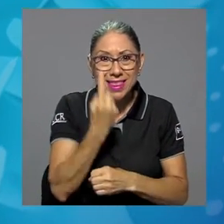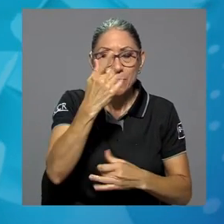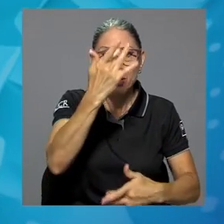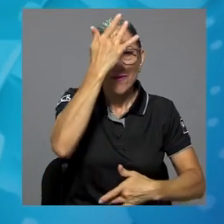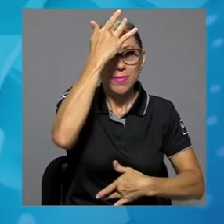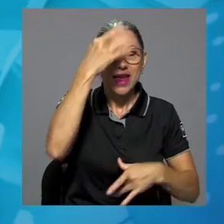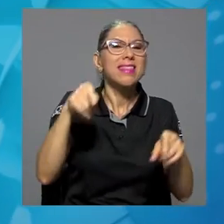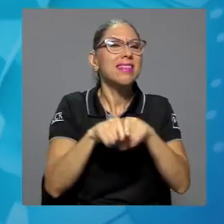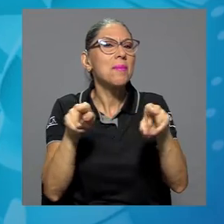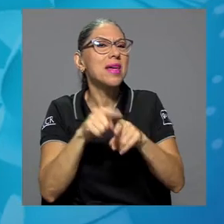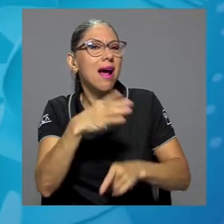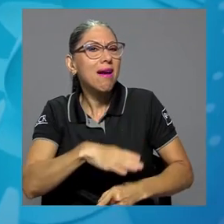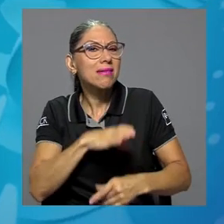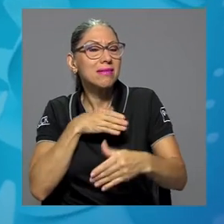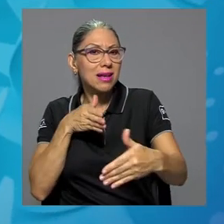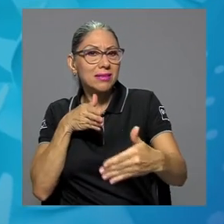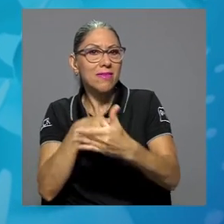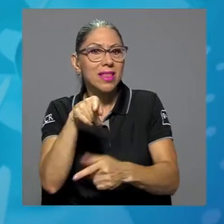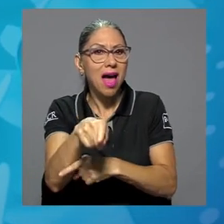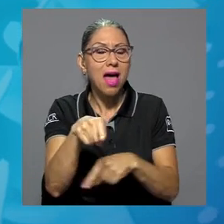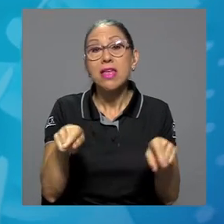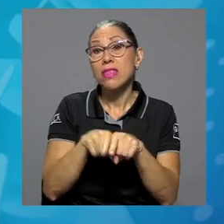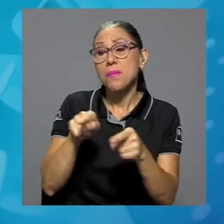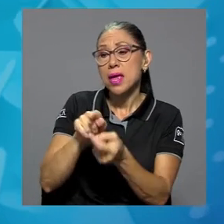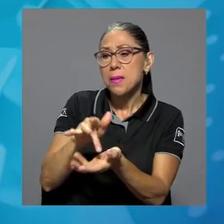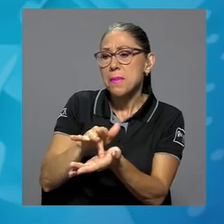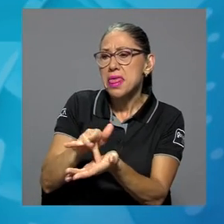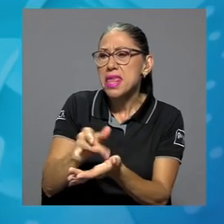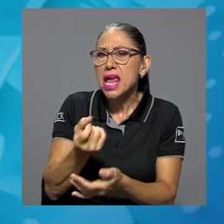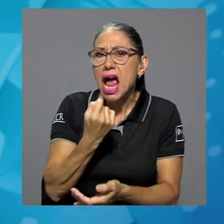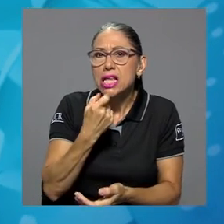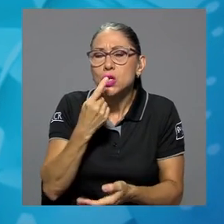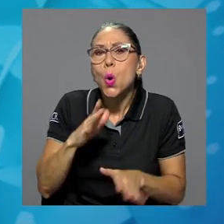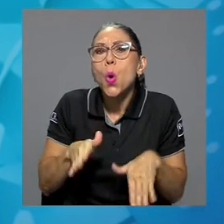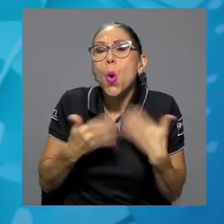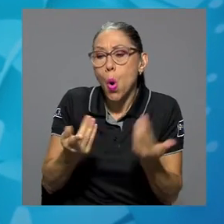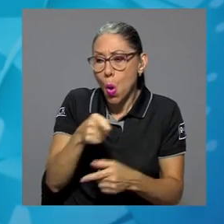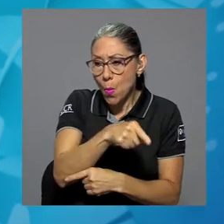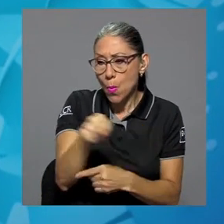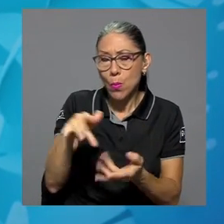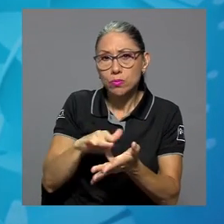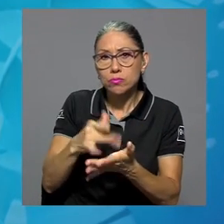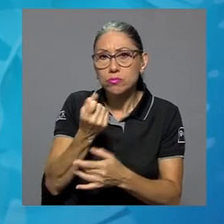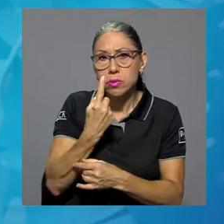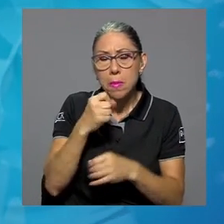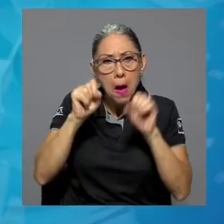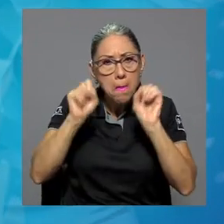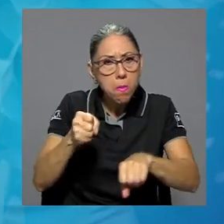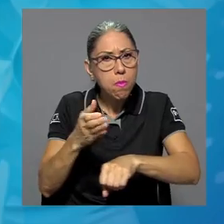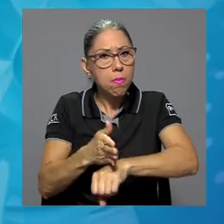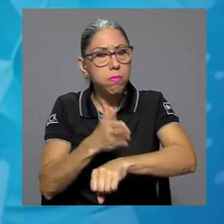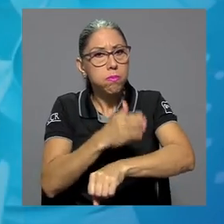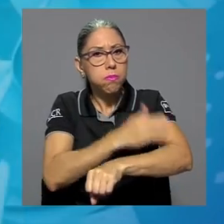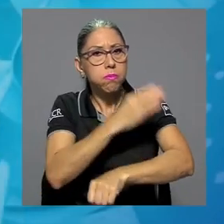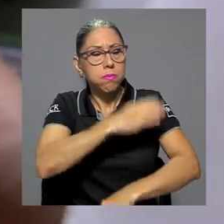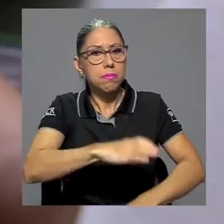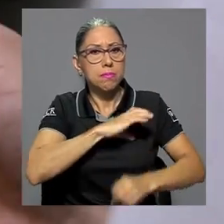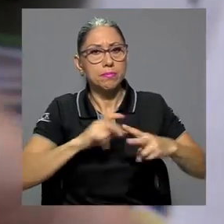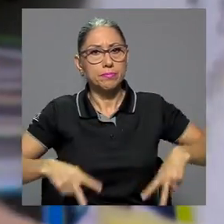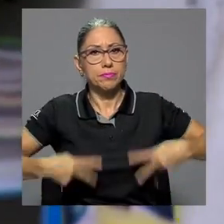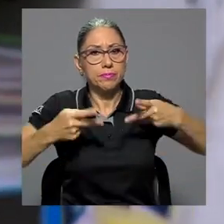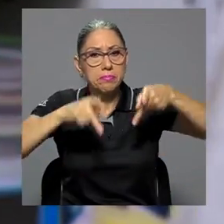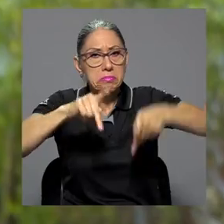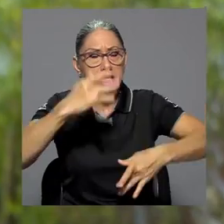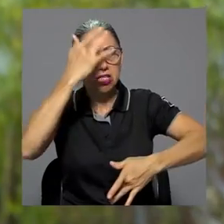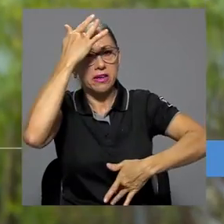afectan. Y por supuesto el tema de la medicación, de cómo esos medicamentos pueden mejorar la calidad de vida de los pacientes.